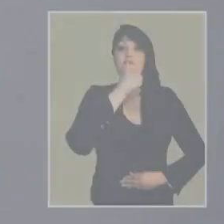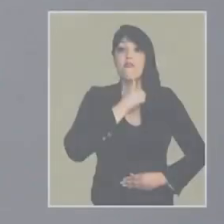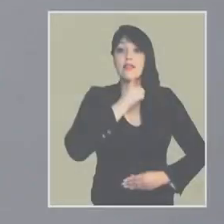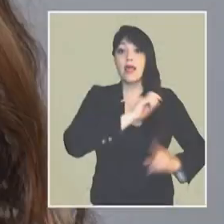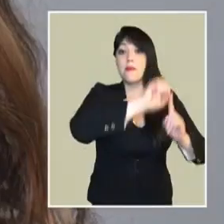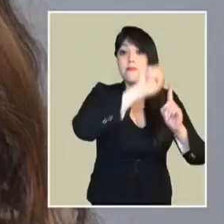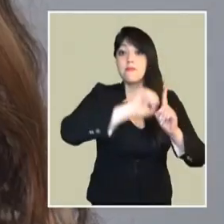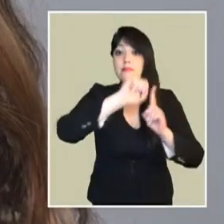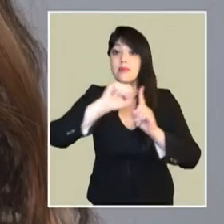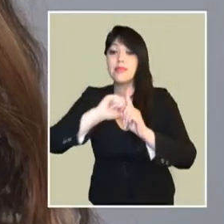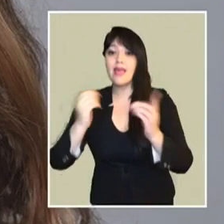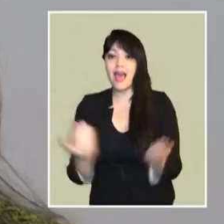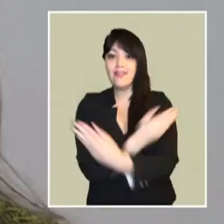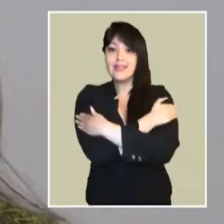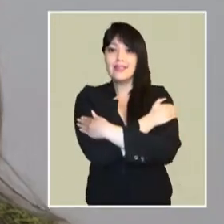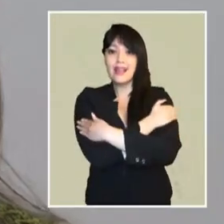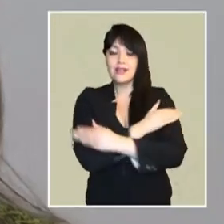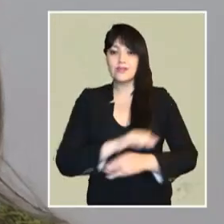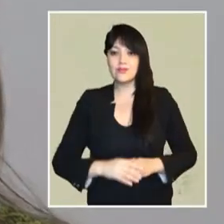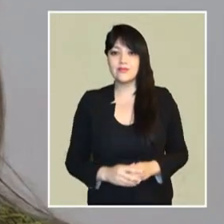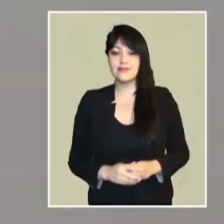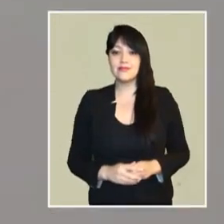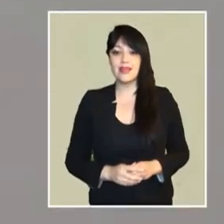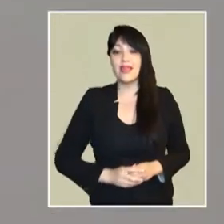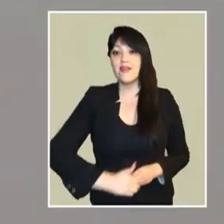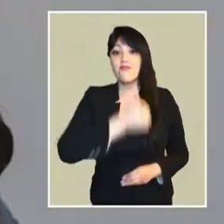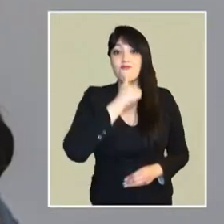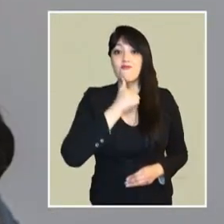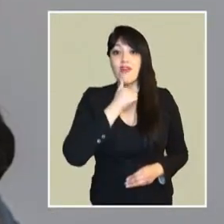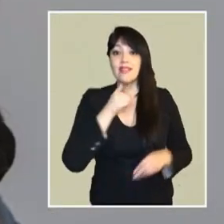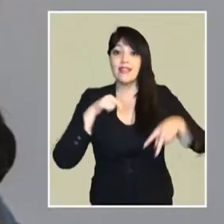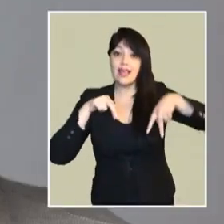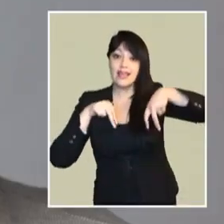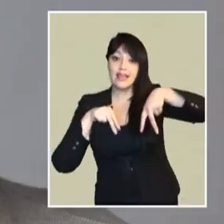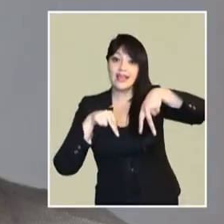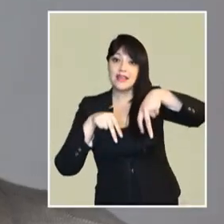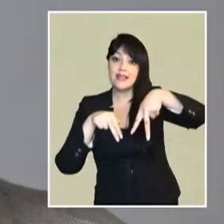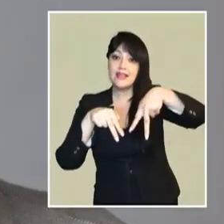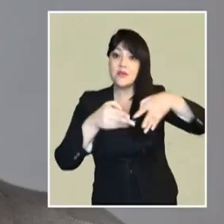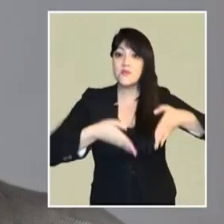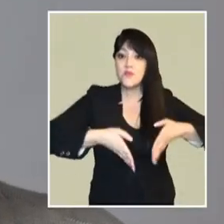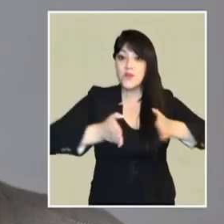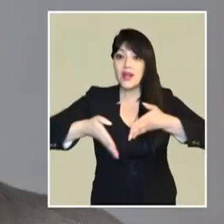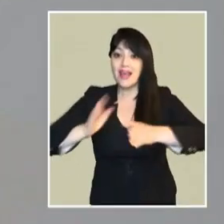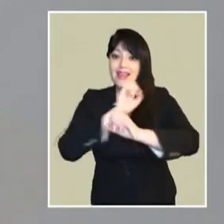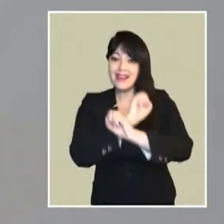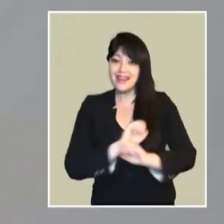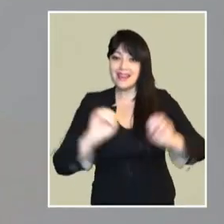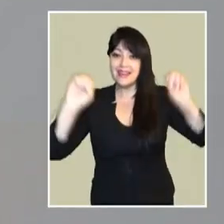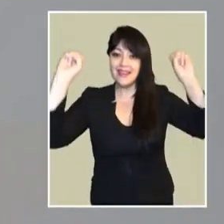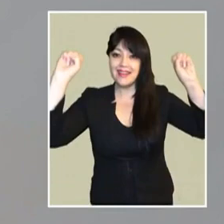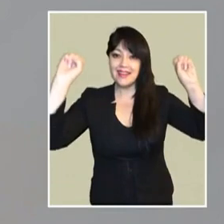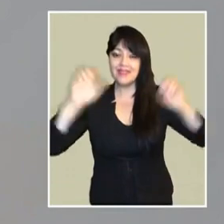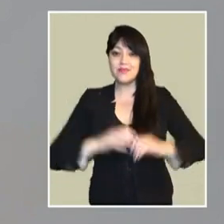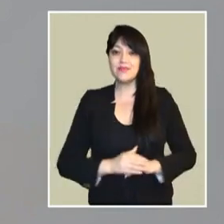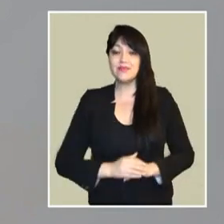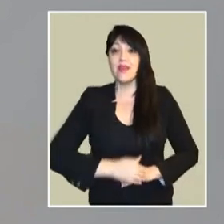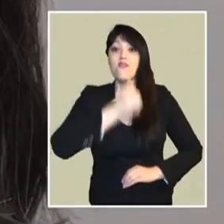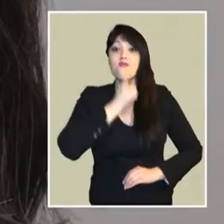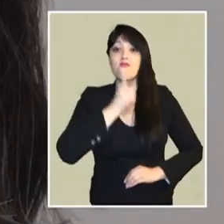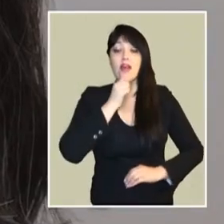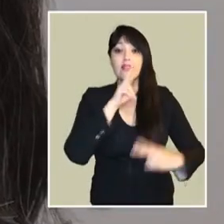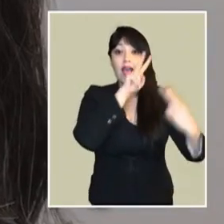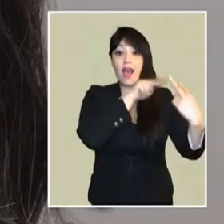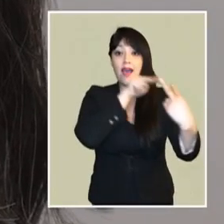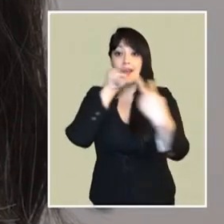Aunque nos faltan los abrazos de todos estos meses. Nos falta caminar libres por las calles. Aunque